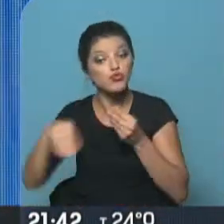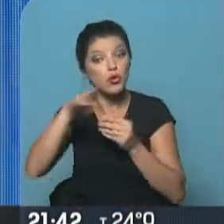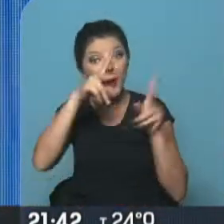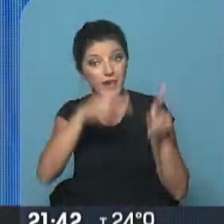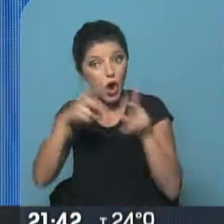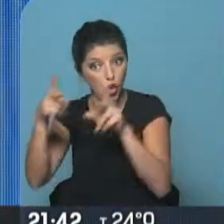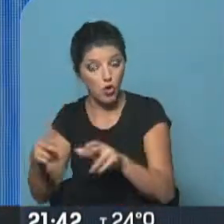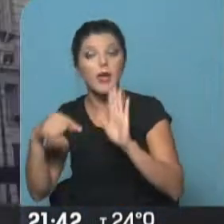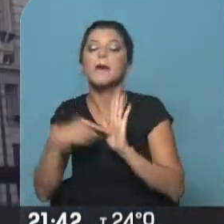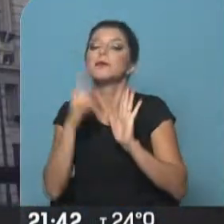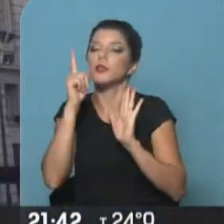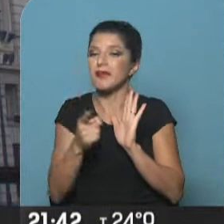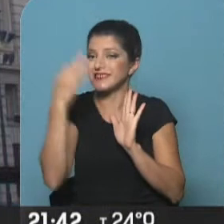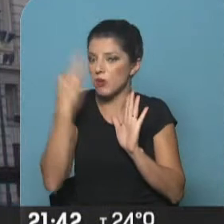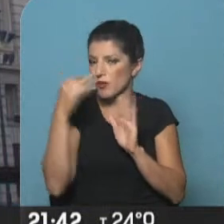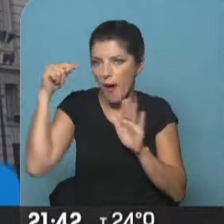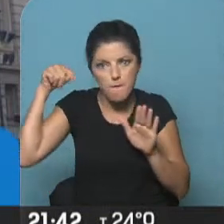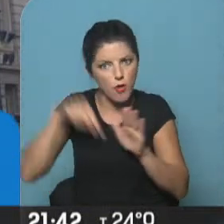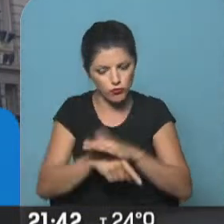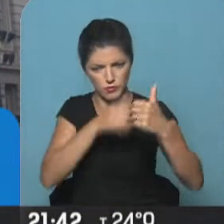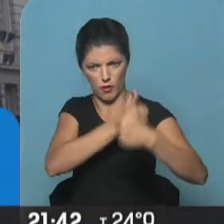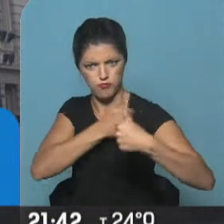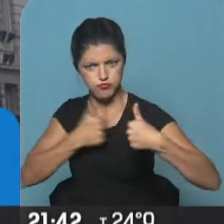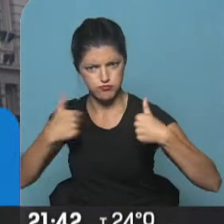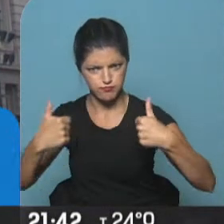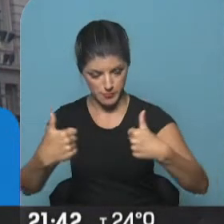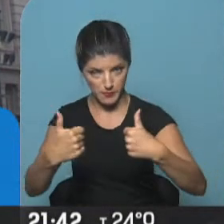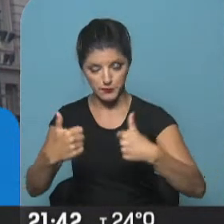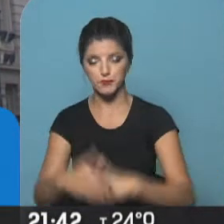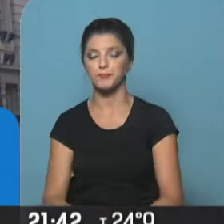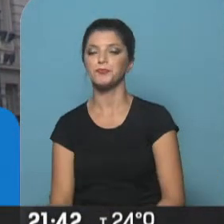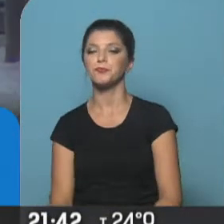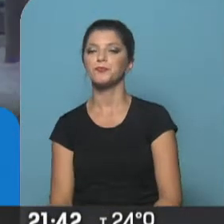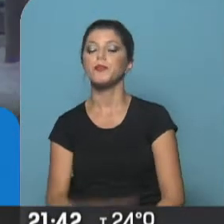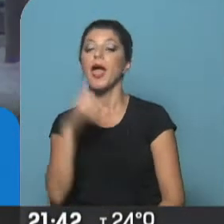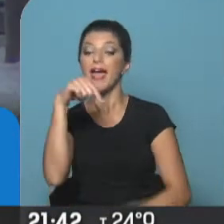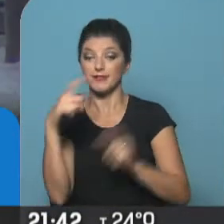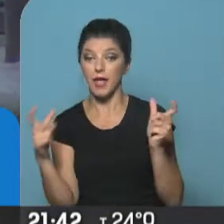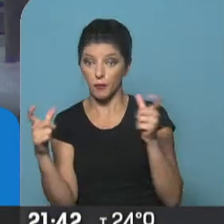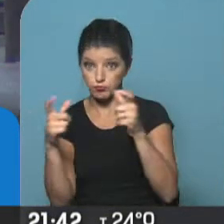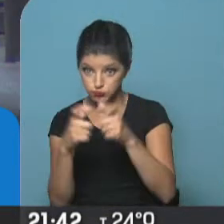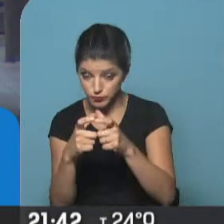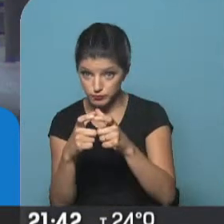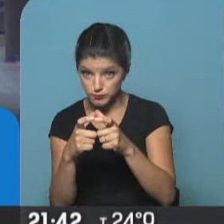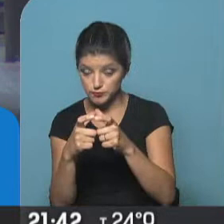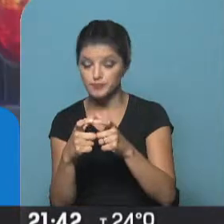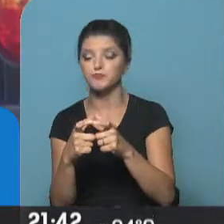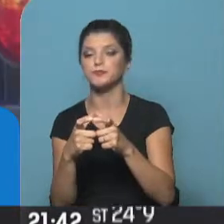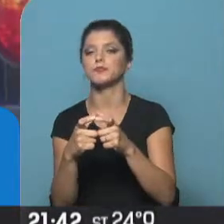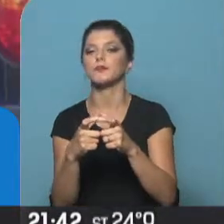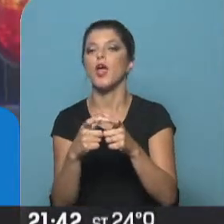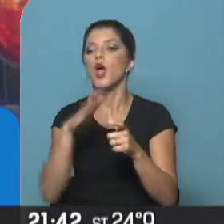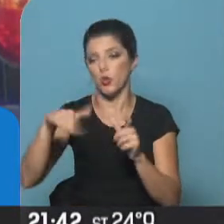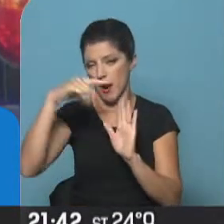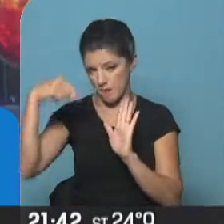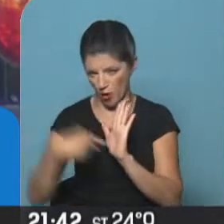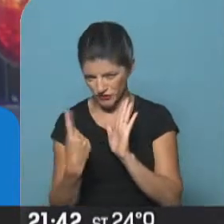se extreman las medidas de seguridad a lo largo de todo este fin de semana. La Conferencia Ministerial de la Organización Mundial del Comercio se va a realizar en la Ciudad